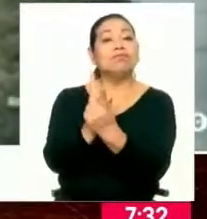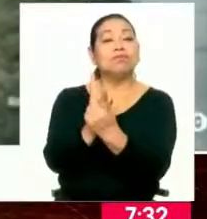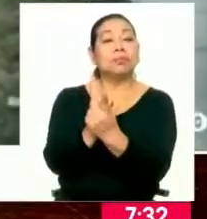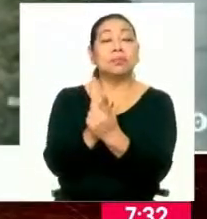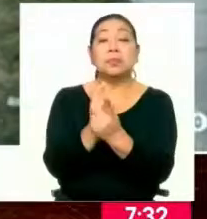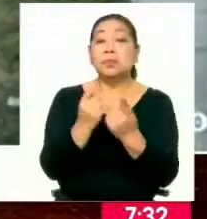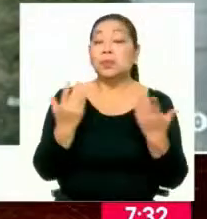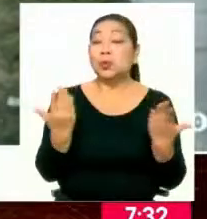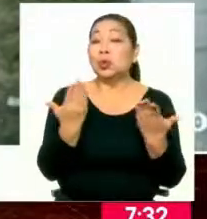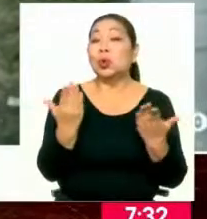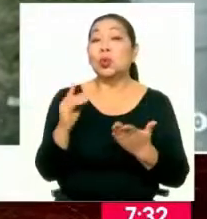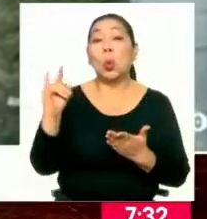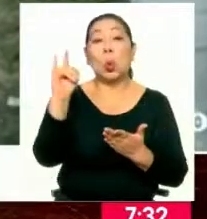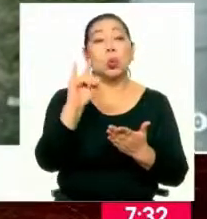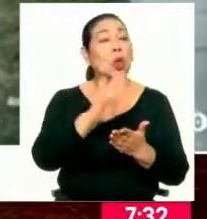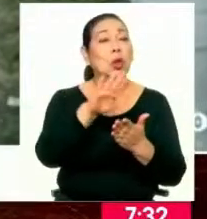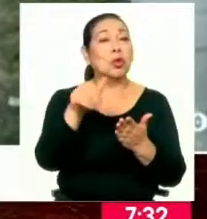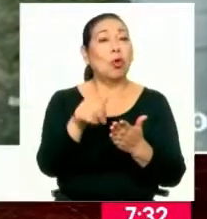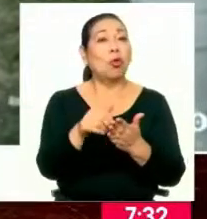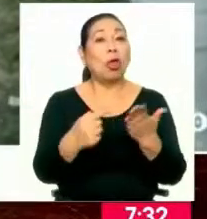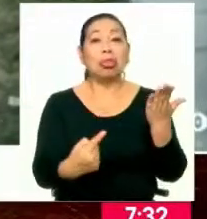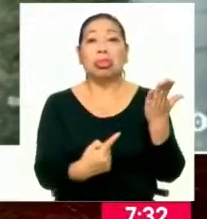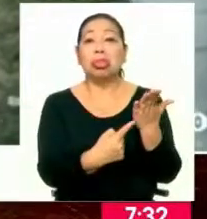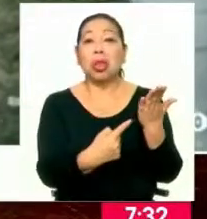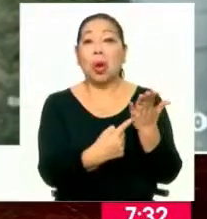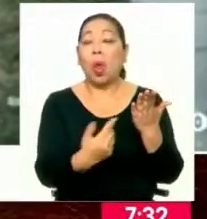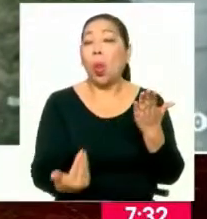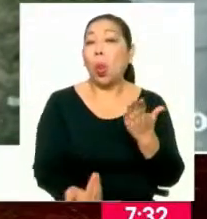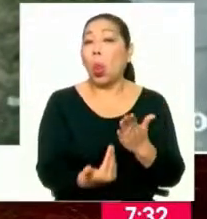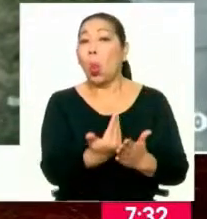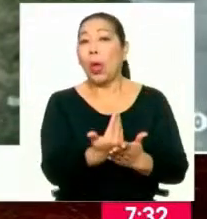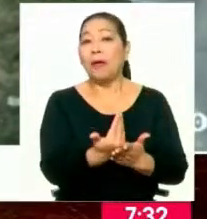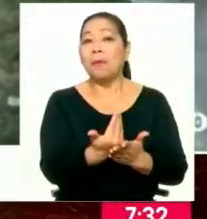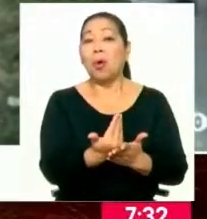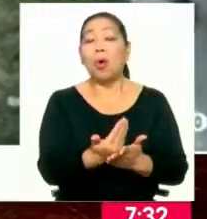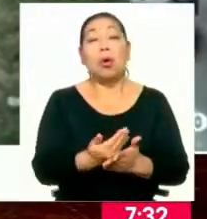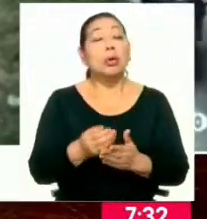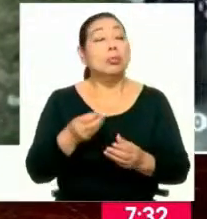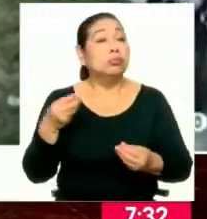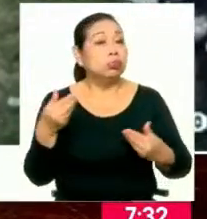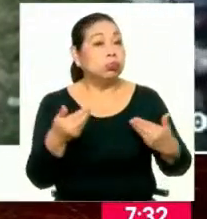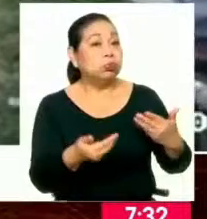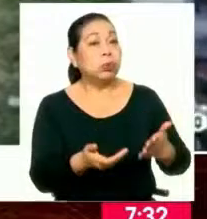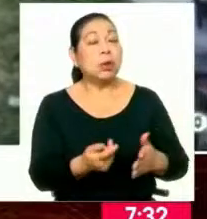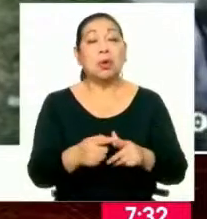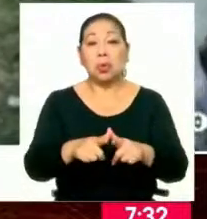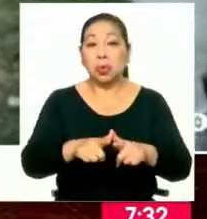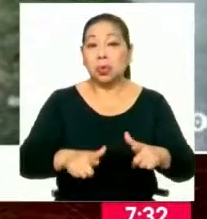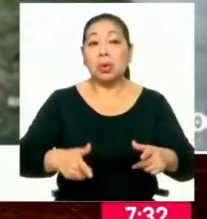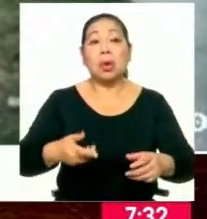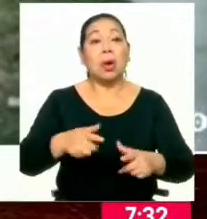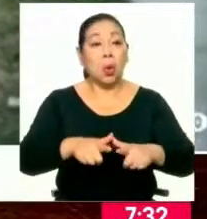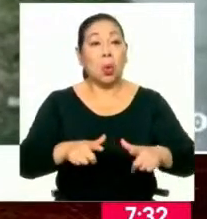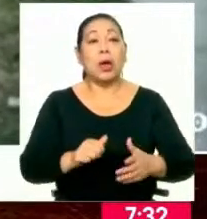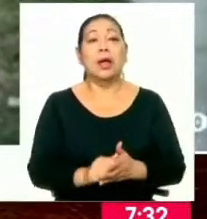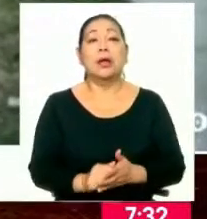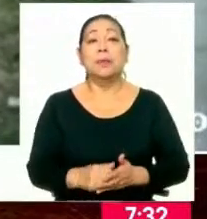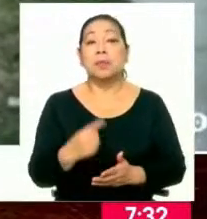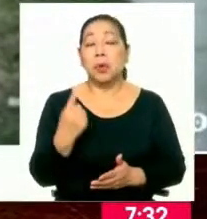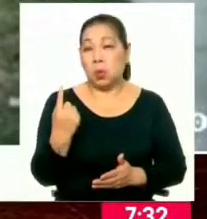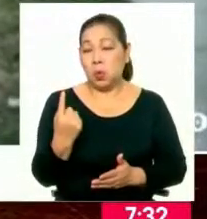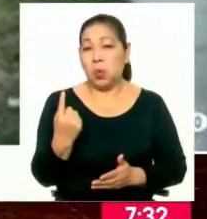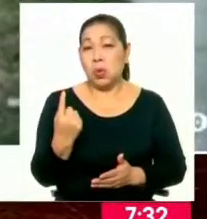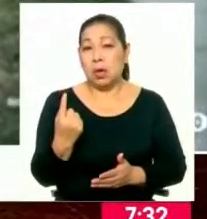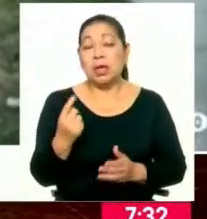donde se ha utilizado toda la tecnología que se ha implementado en nuestras salas de audiencias. Una